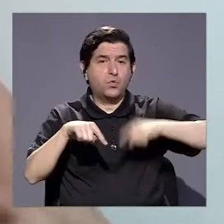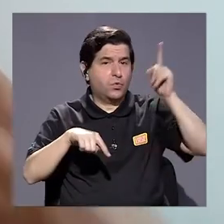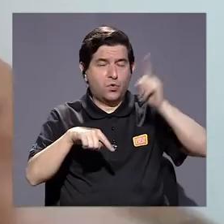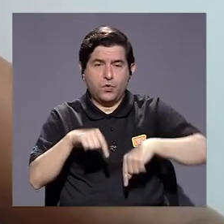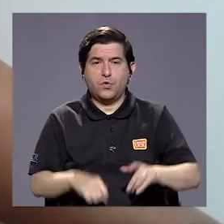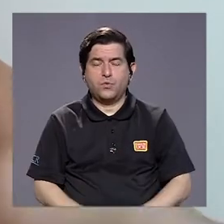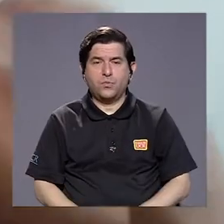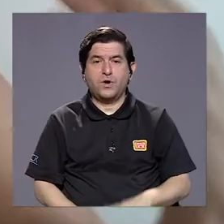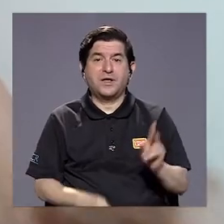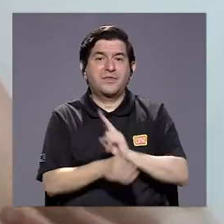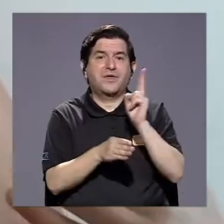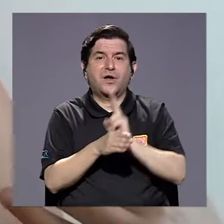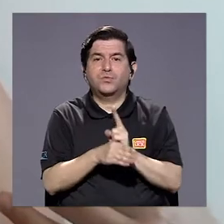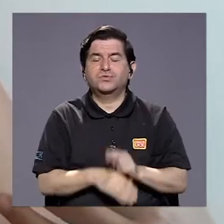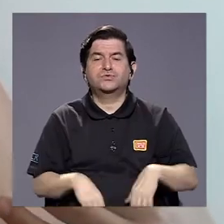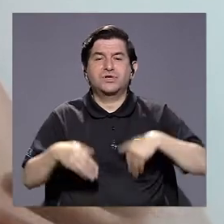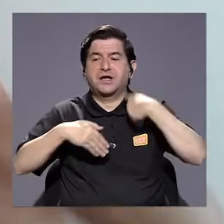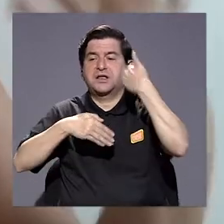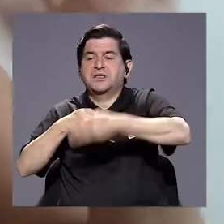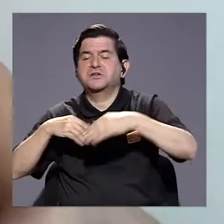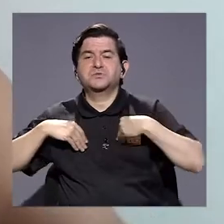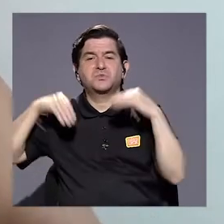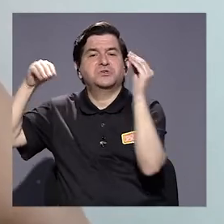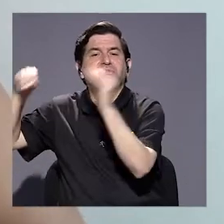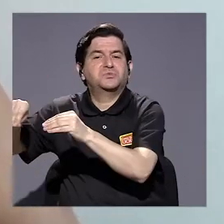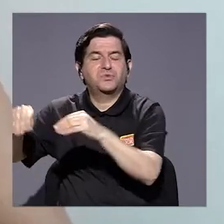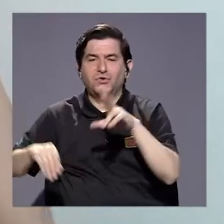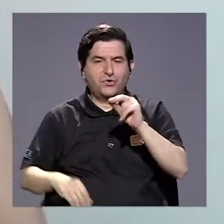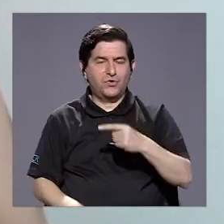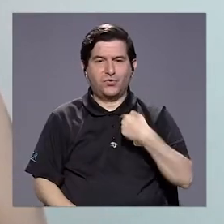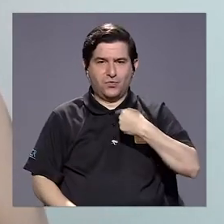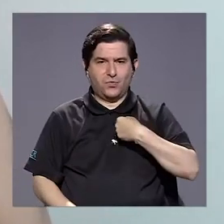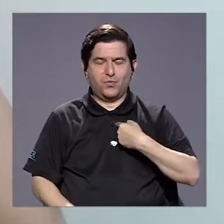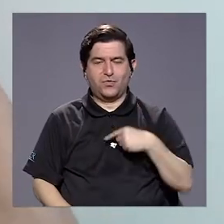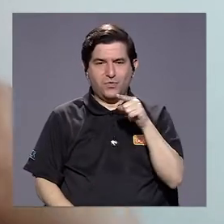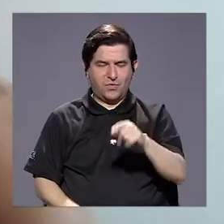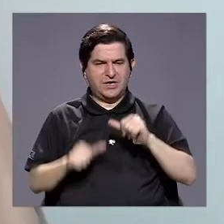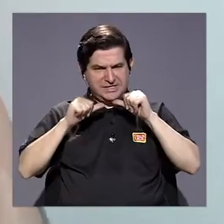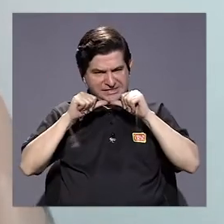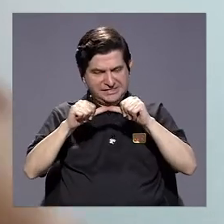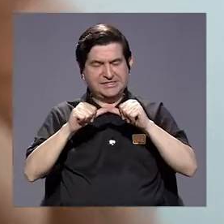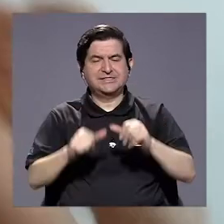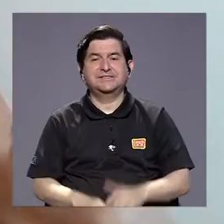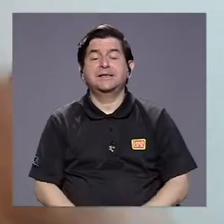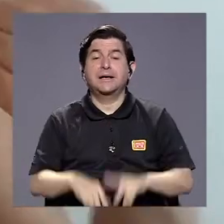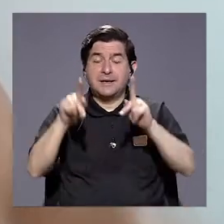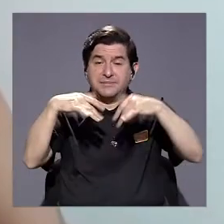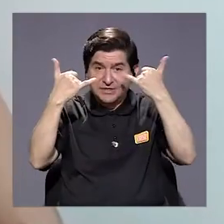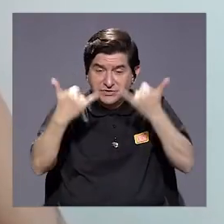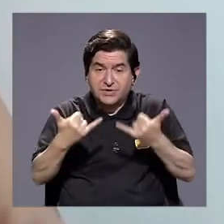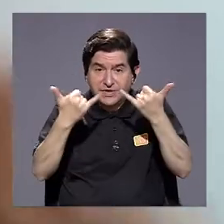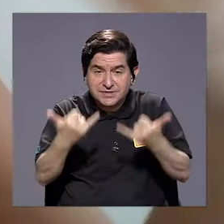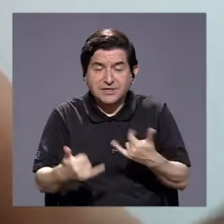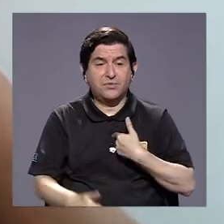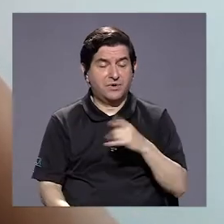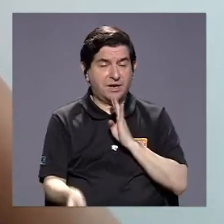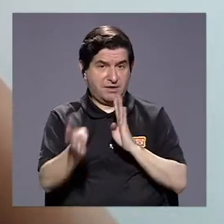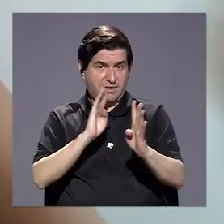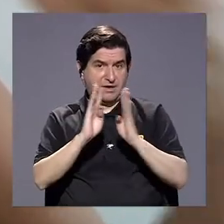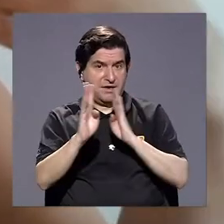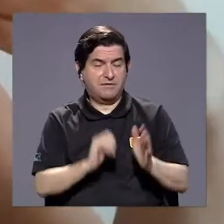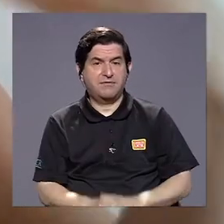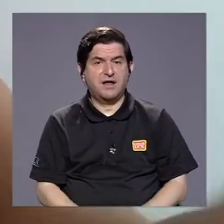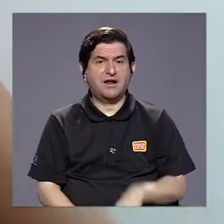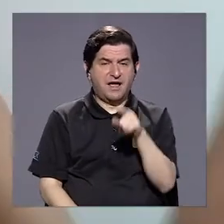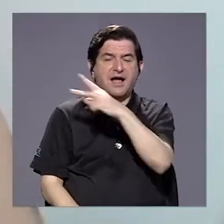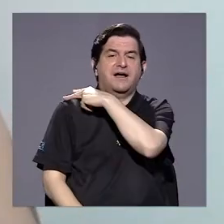algo que uno no puede ponerse y quitarse, sino que es un investidor. Entonces, yo tengo claro que la gente en este momento, cuando yo